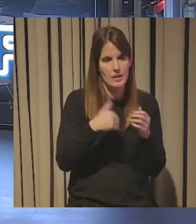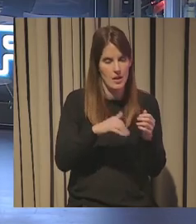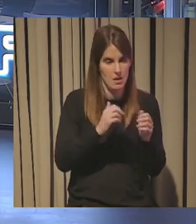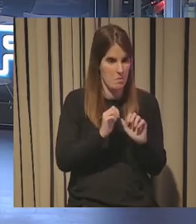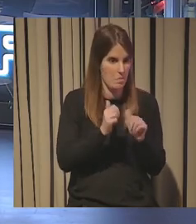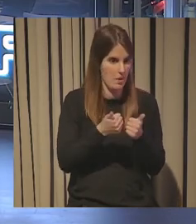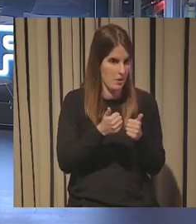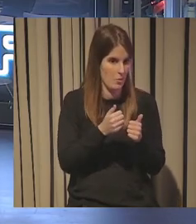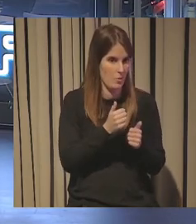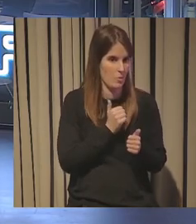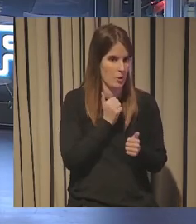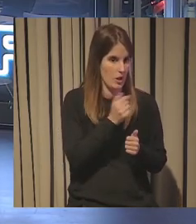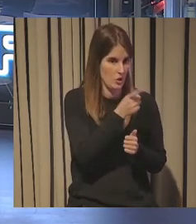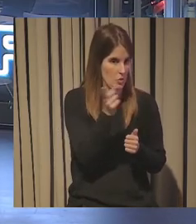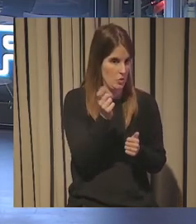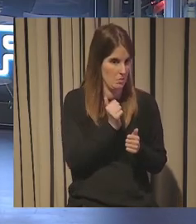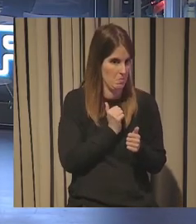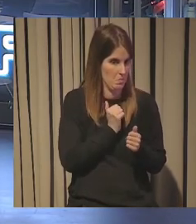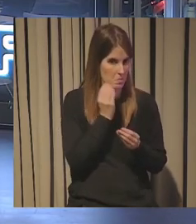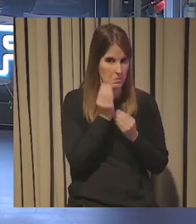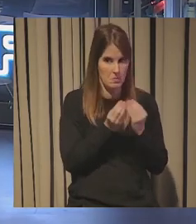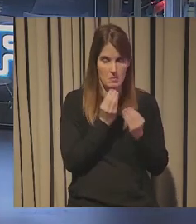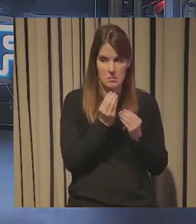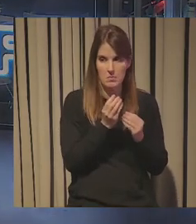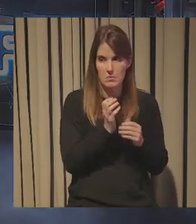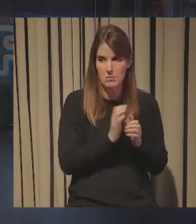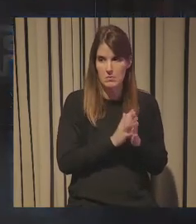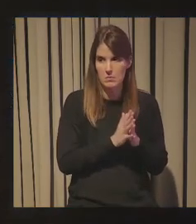empiezo por si alguien quiere levantar la mano para que le pasen el micrófono